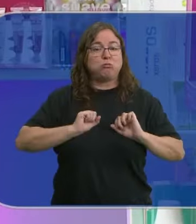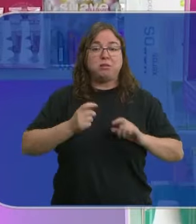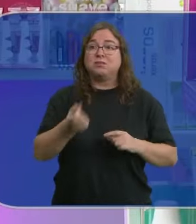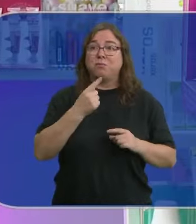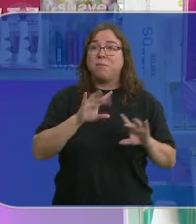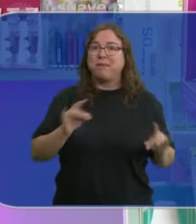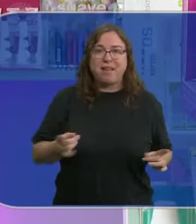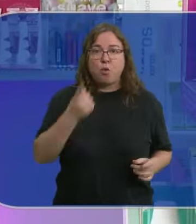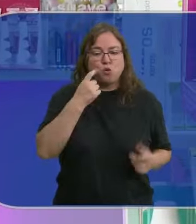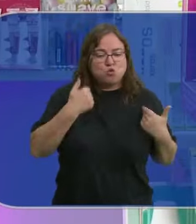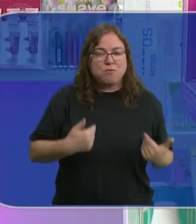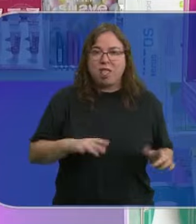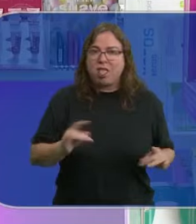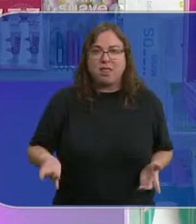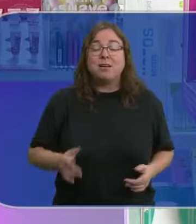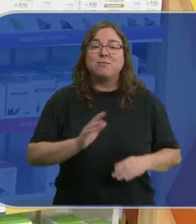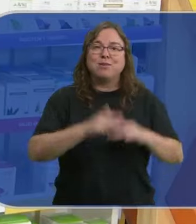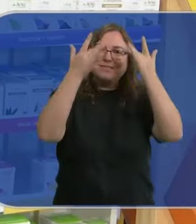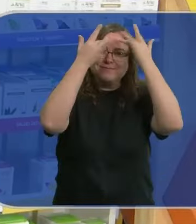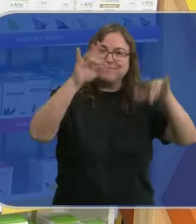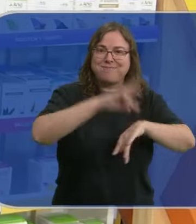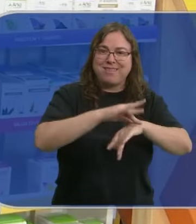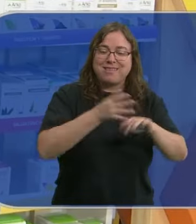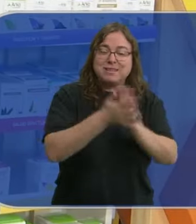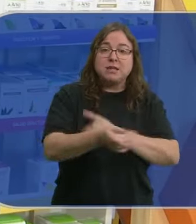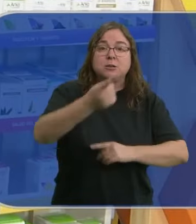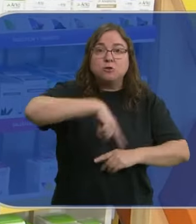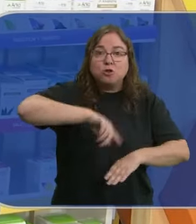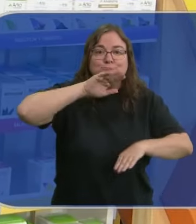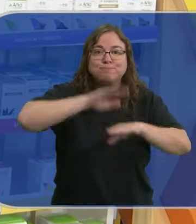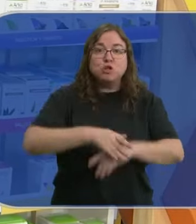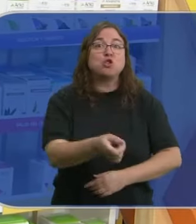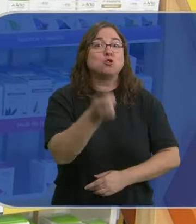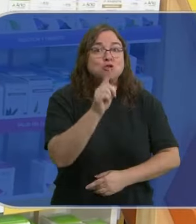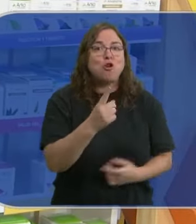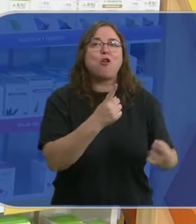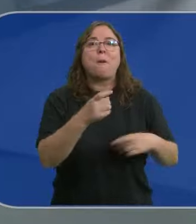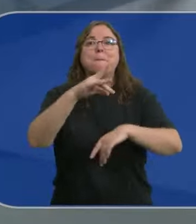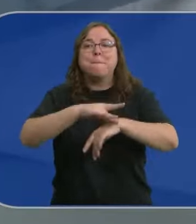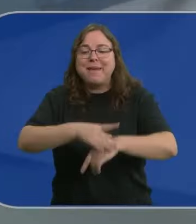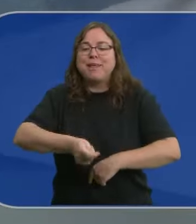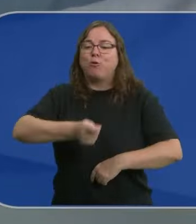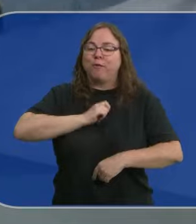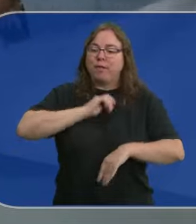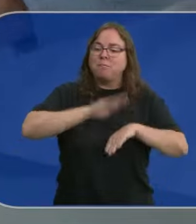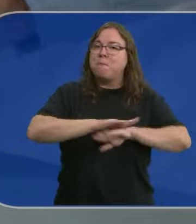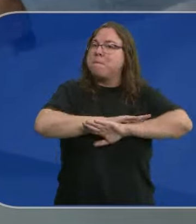Por eso es tan importante la educación sanitaria entre la población, para que nos tomemos solamente lo que nos recetan.